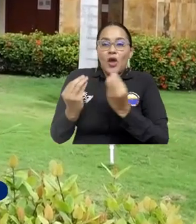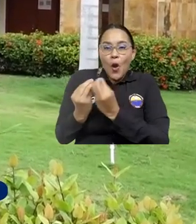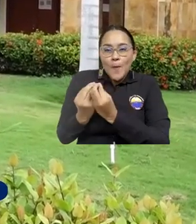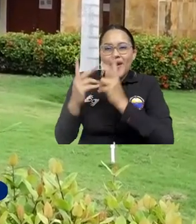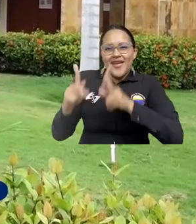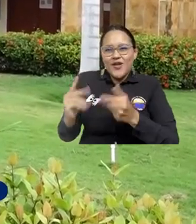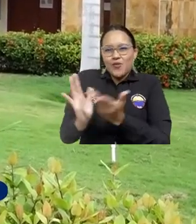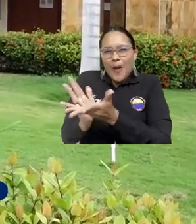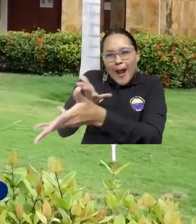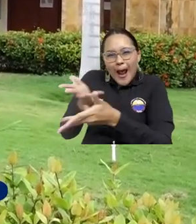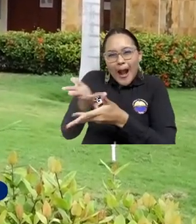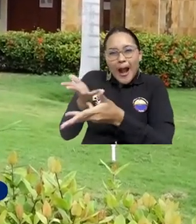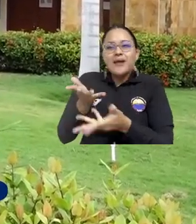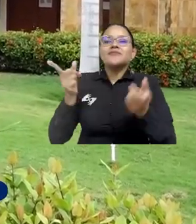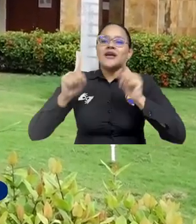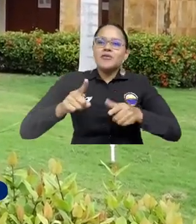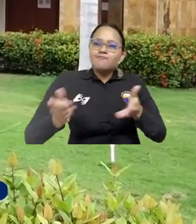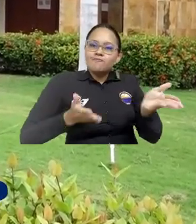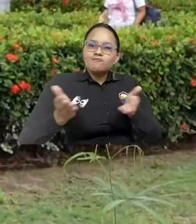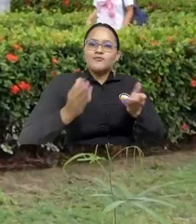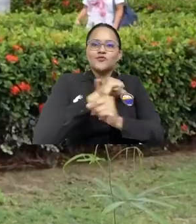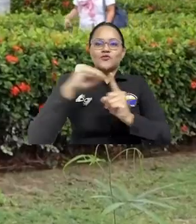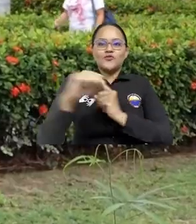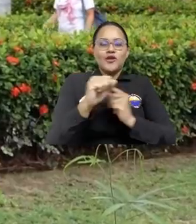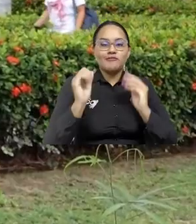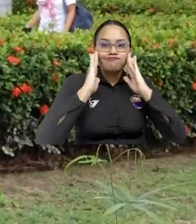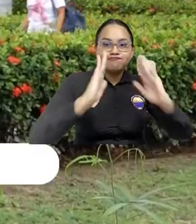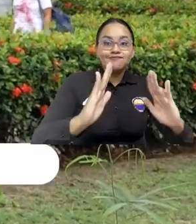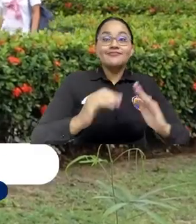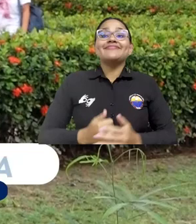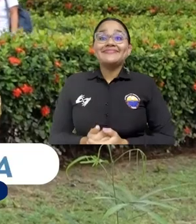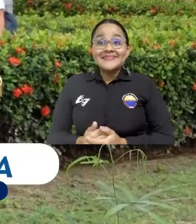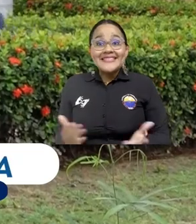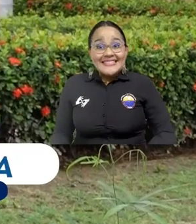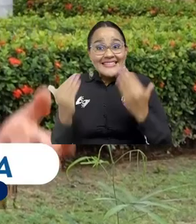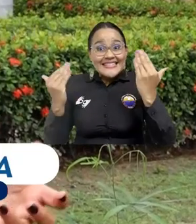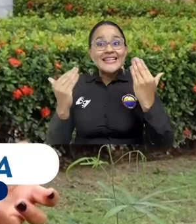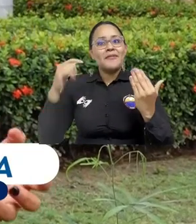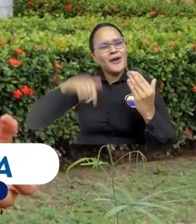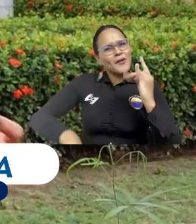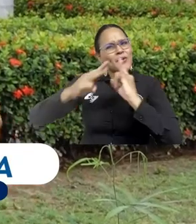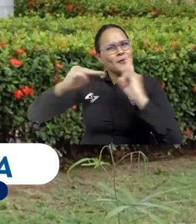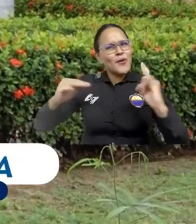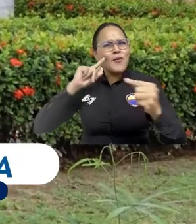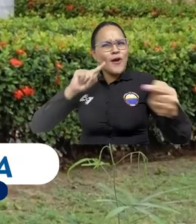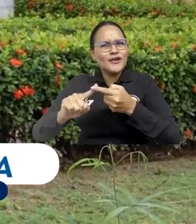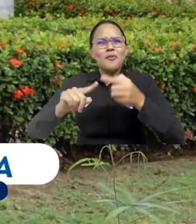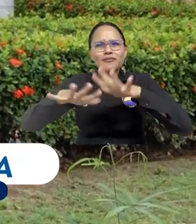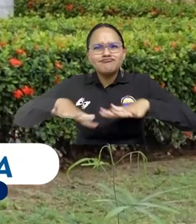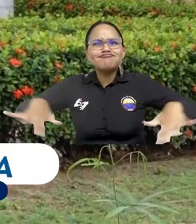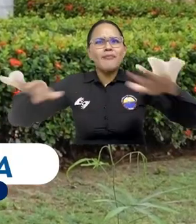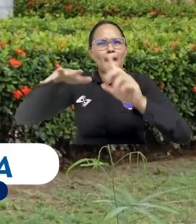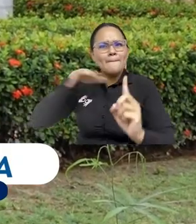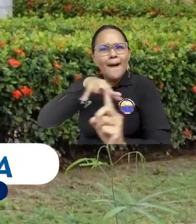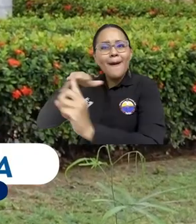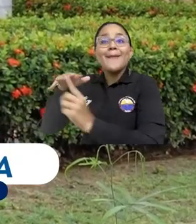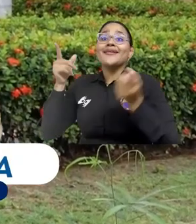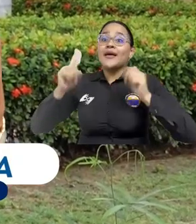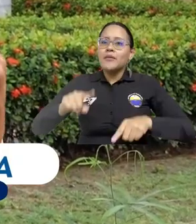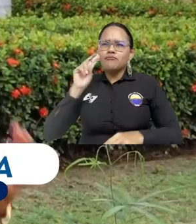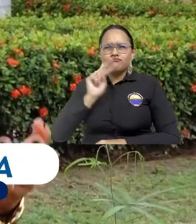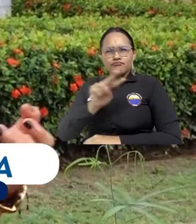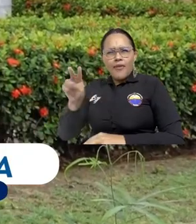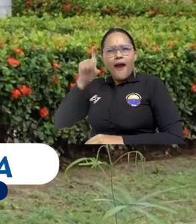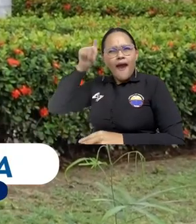compañeros estudiantes y con el servicio social. Qué rico que la universidad está llegando más al territorio, pero también viendo las